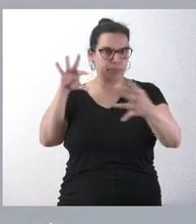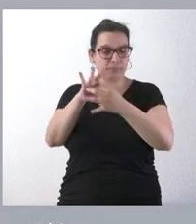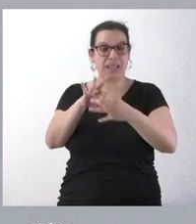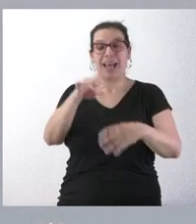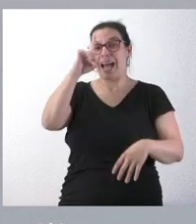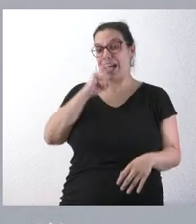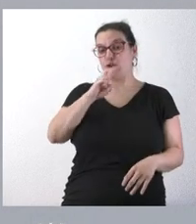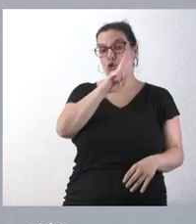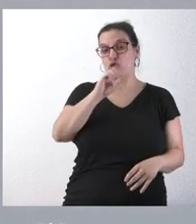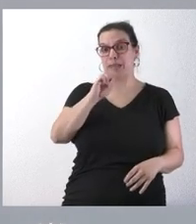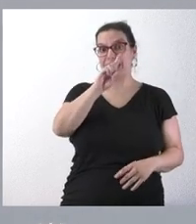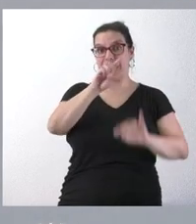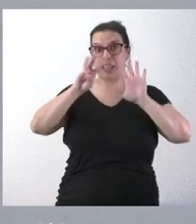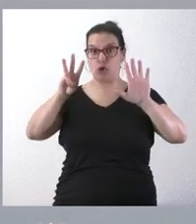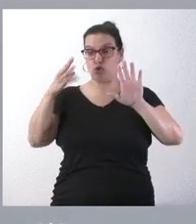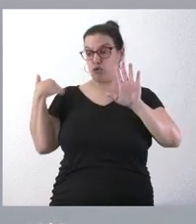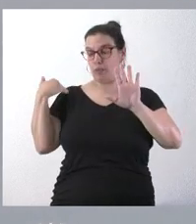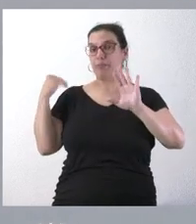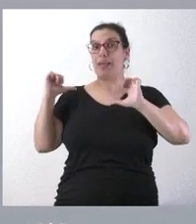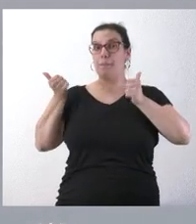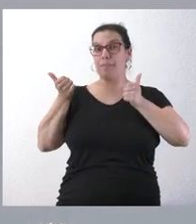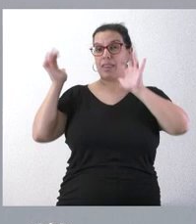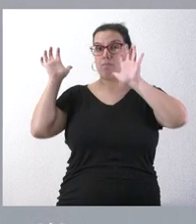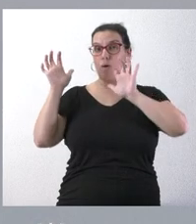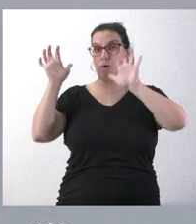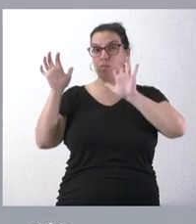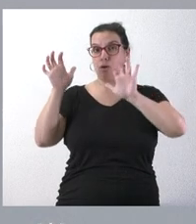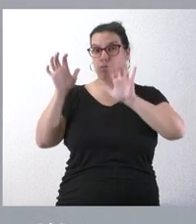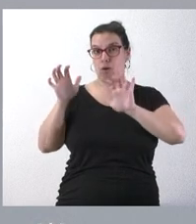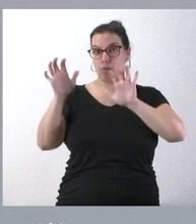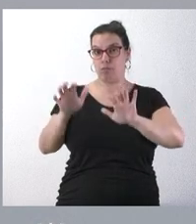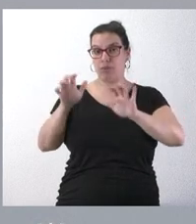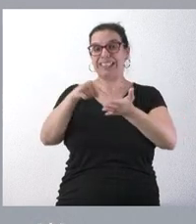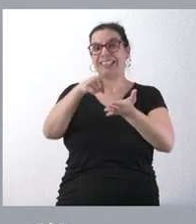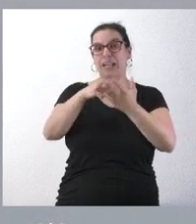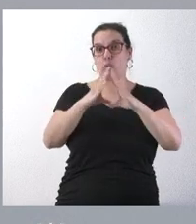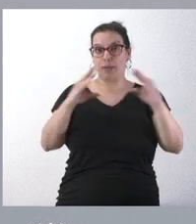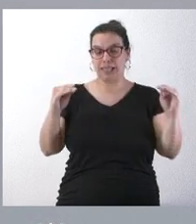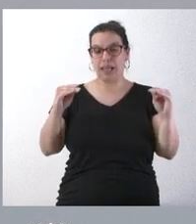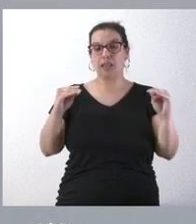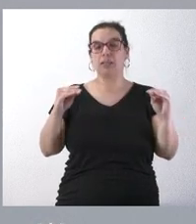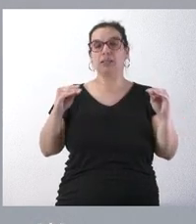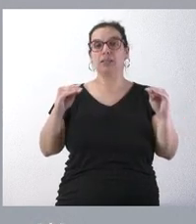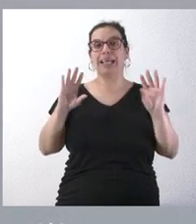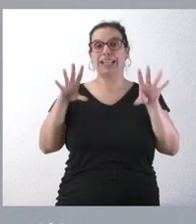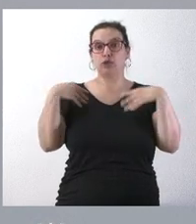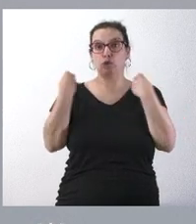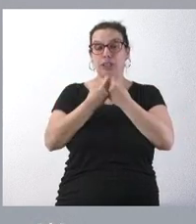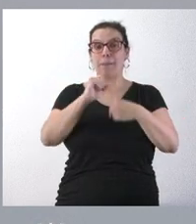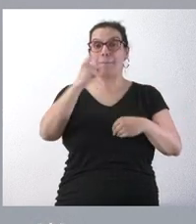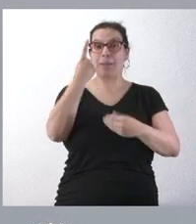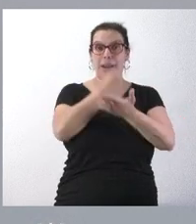desde el año 2018, que comenzó el programa de reducción de estas tasas universitarias, el coste de la primera